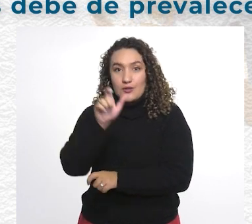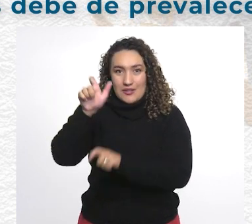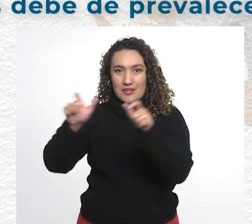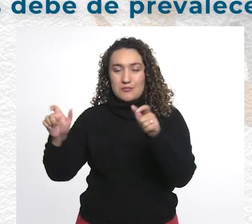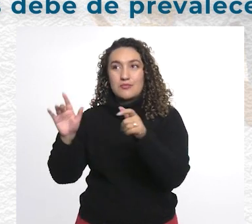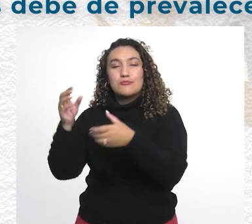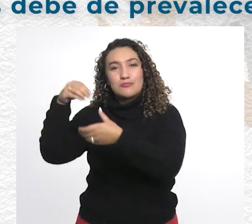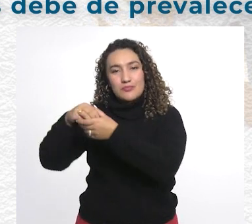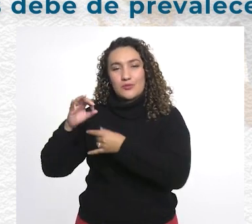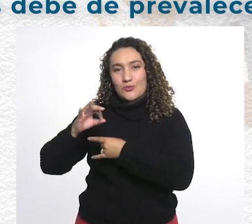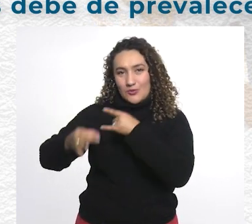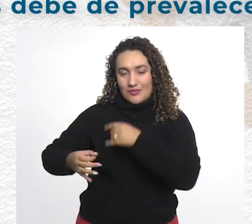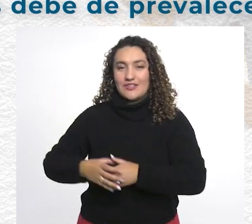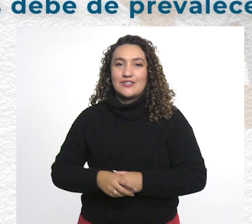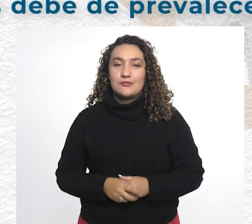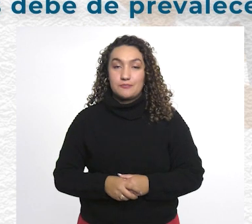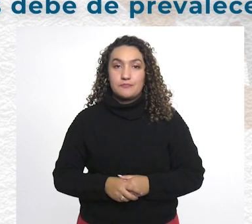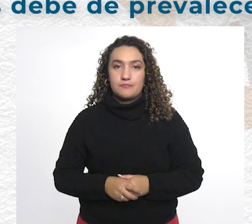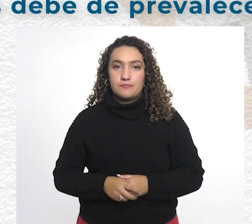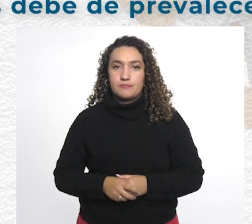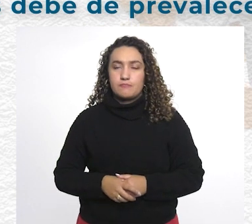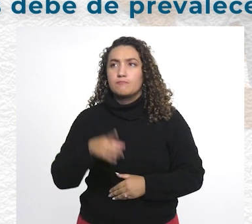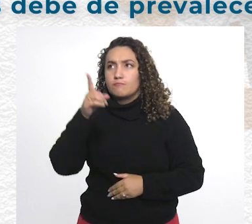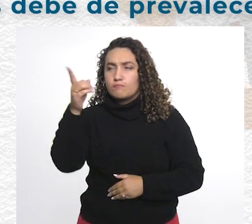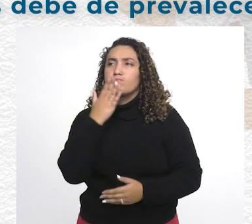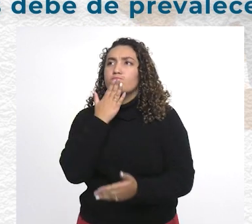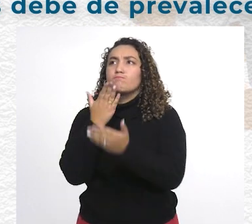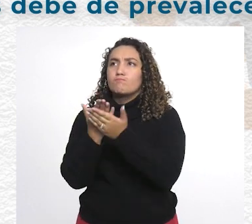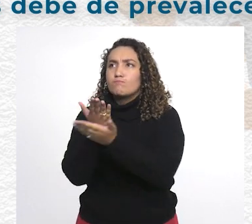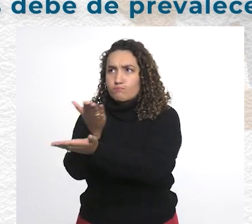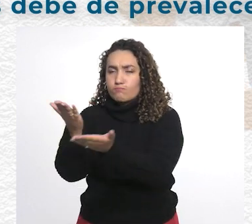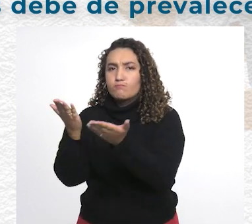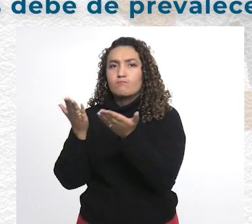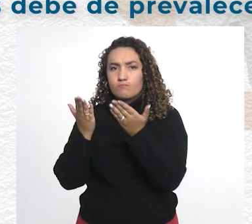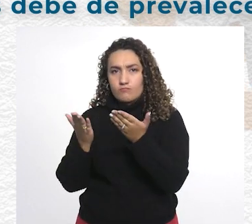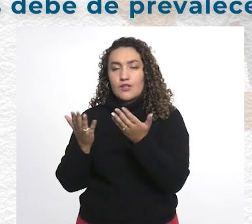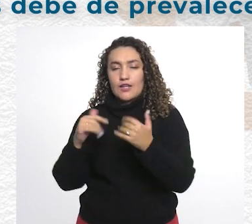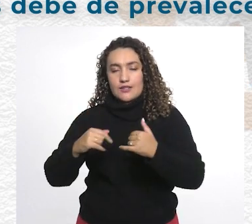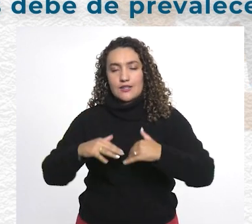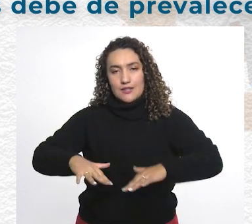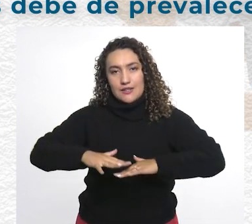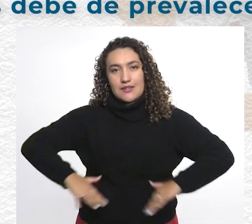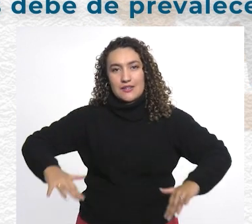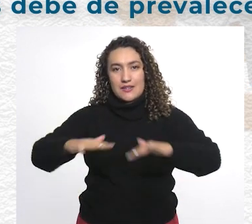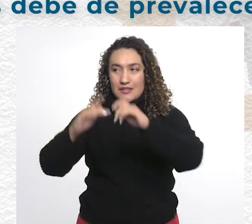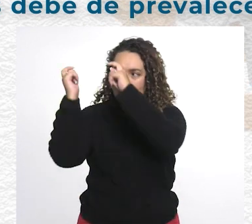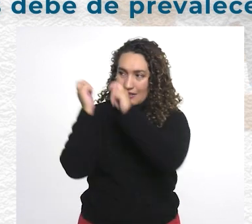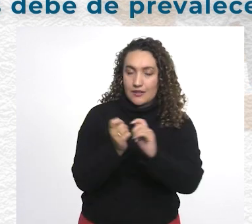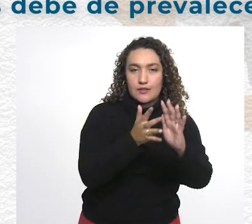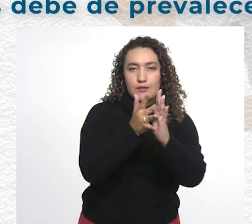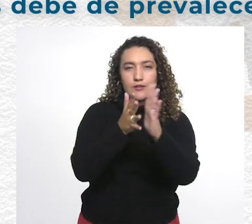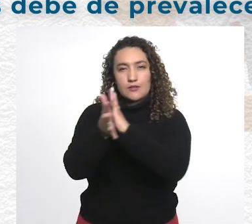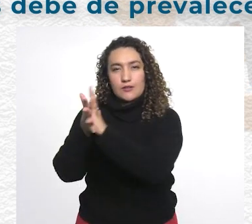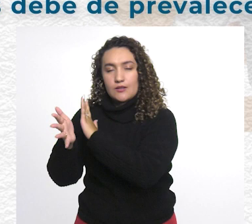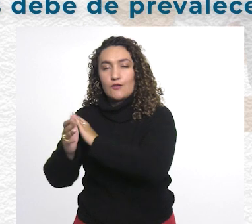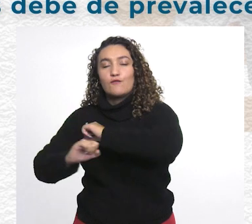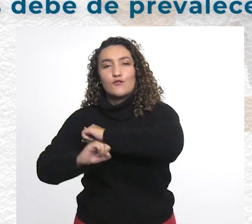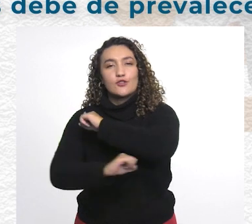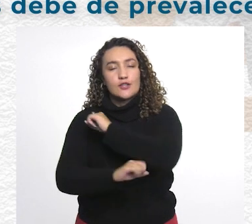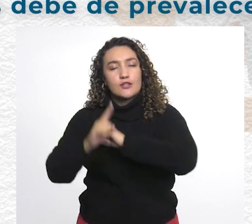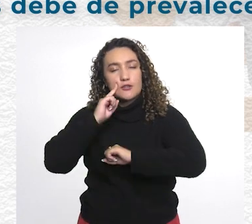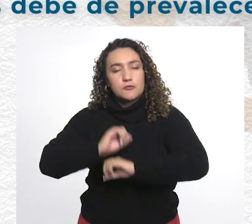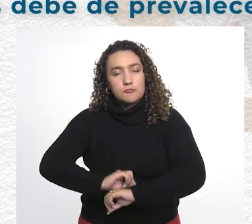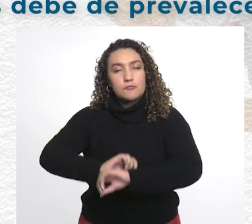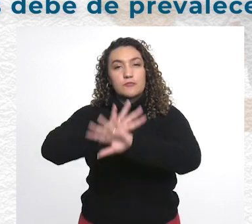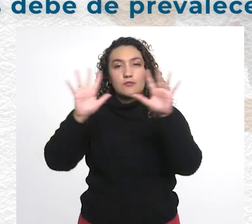universitario, los cuales permiten esta audiencia de rendición de cuentas, fortaleciendo así la transparencia de nuestra institución. El presente tiene